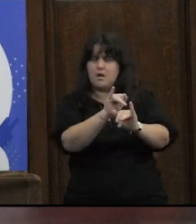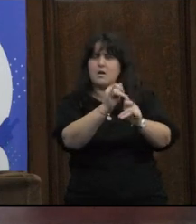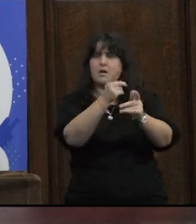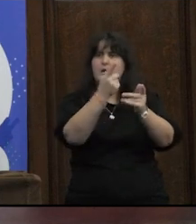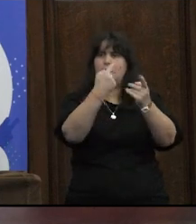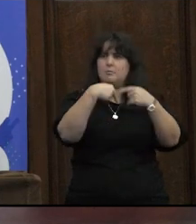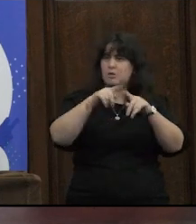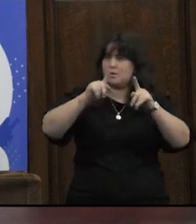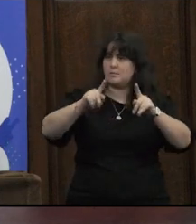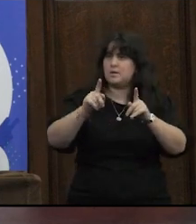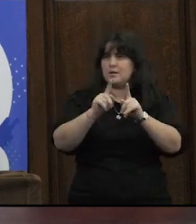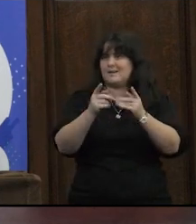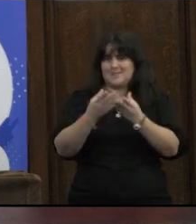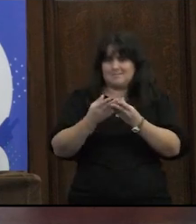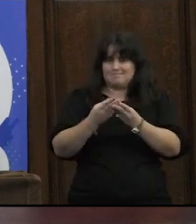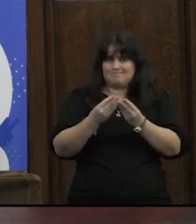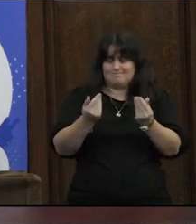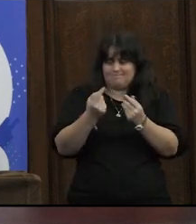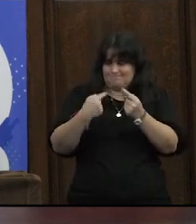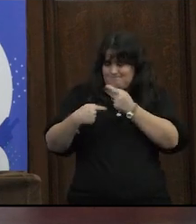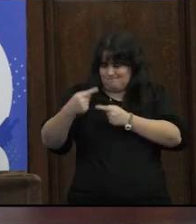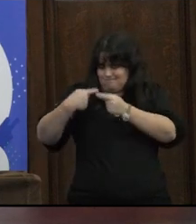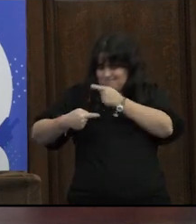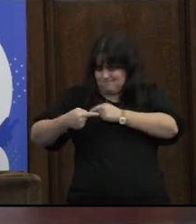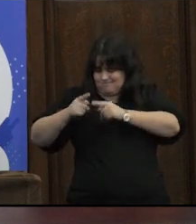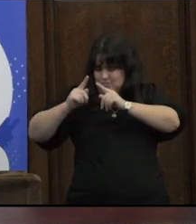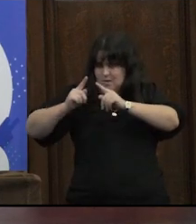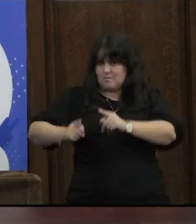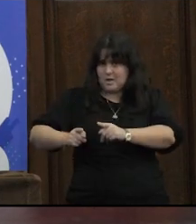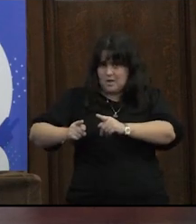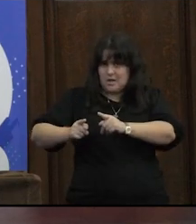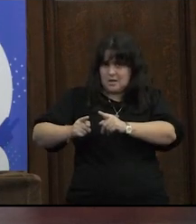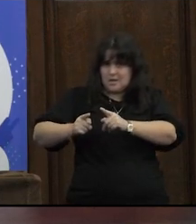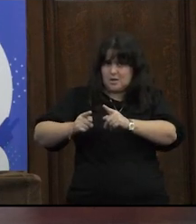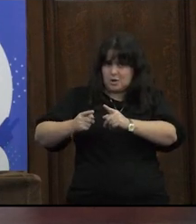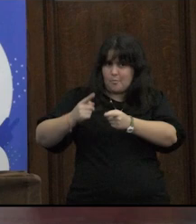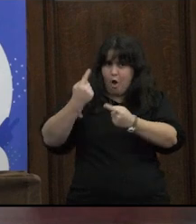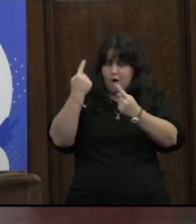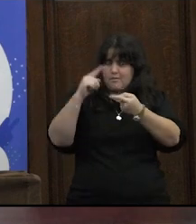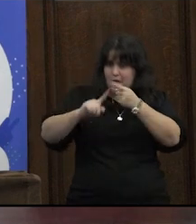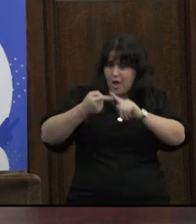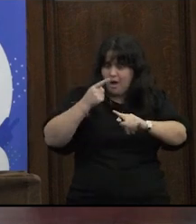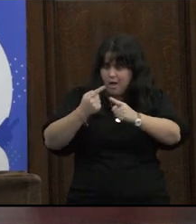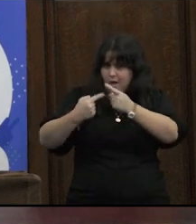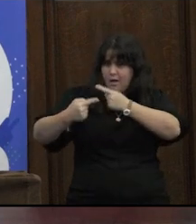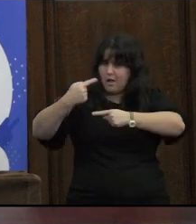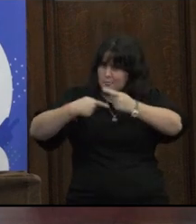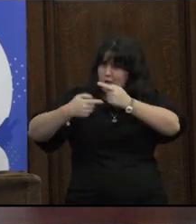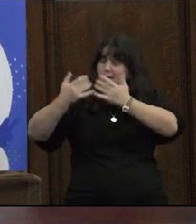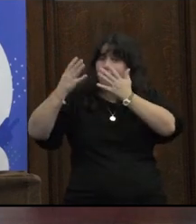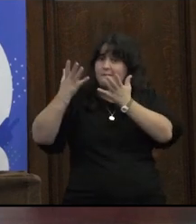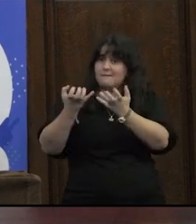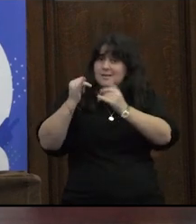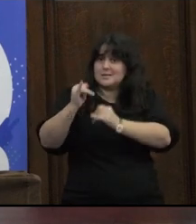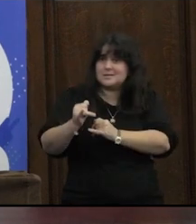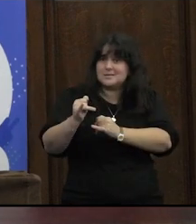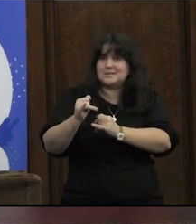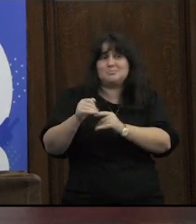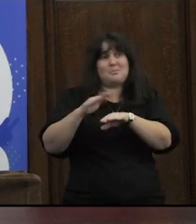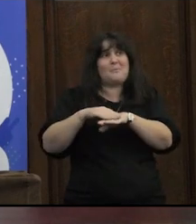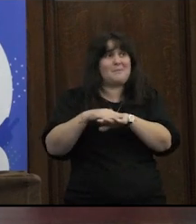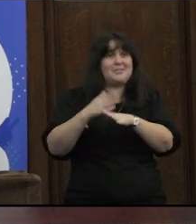tuvieron que desandar las discusiones porque resulta que sí querían